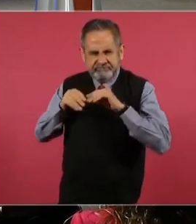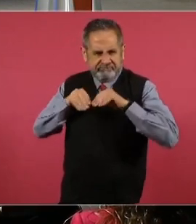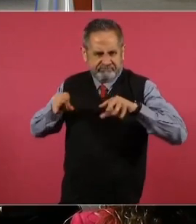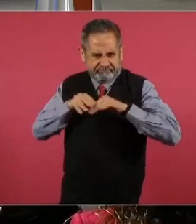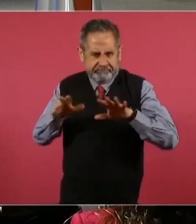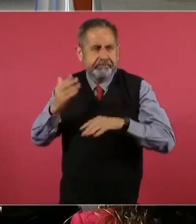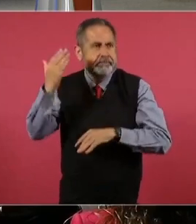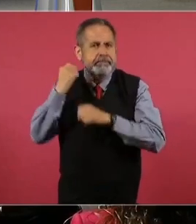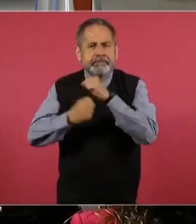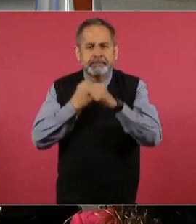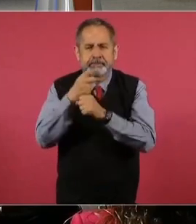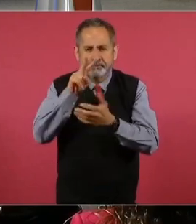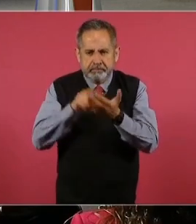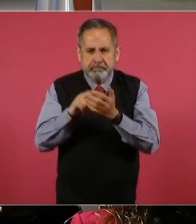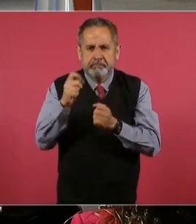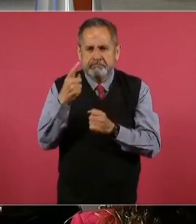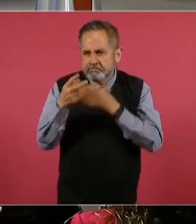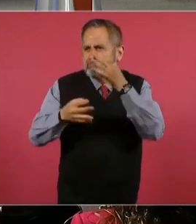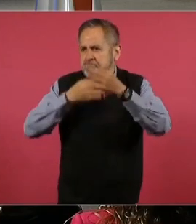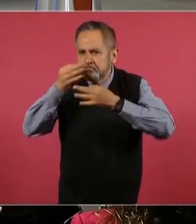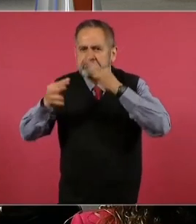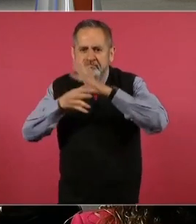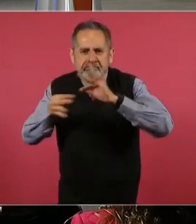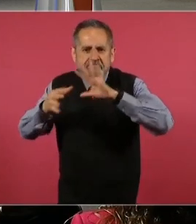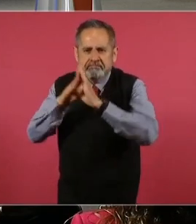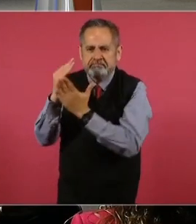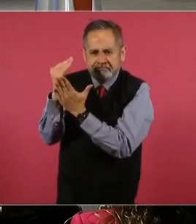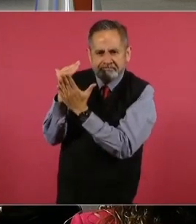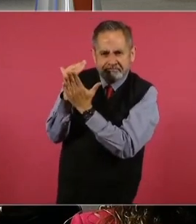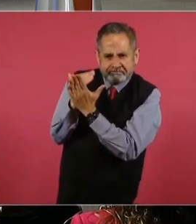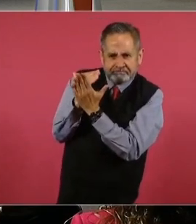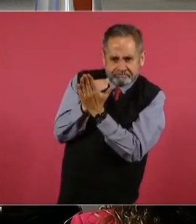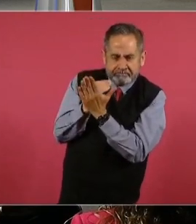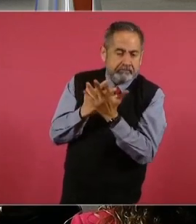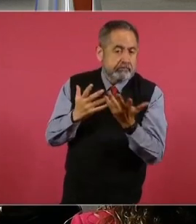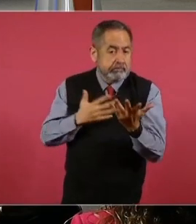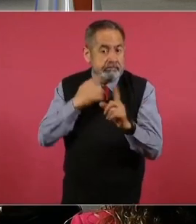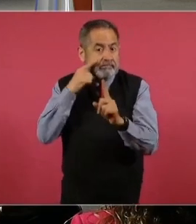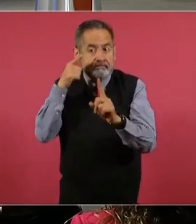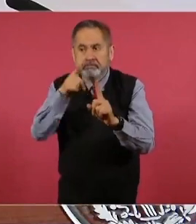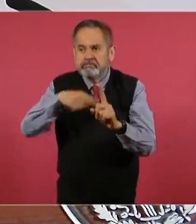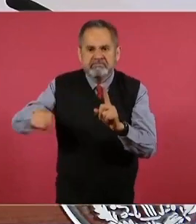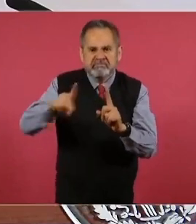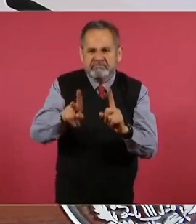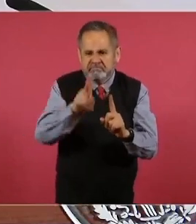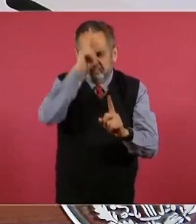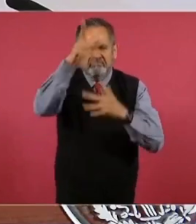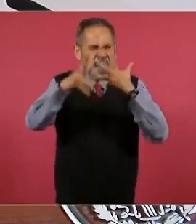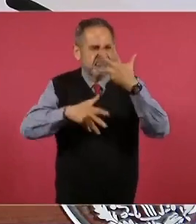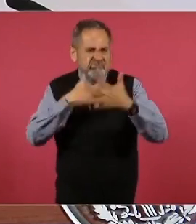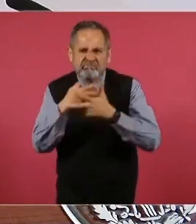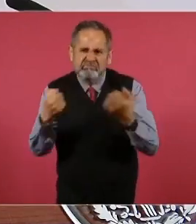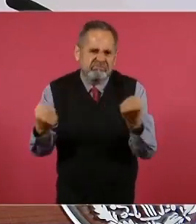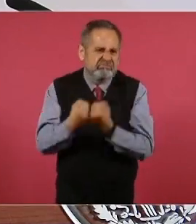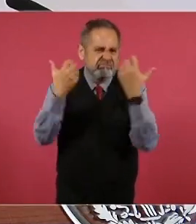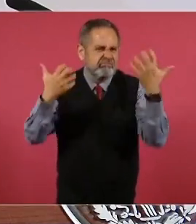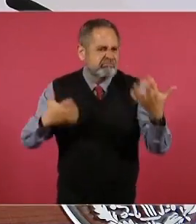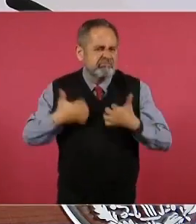2021, buscamos reducir las diversas modalidades de violencia entre los jóvenes